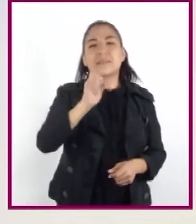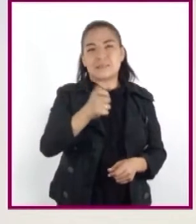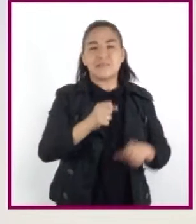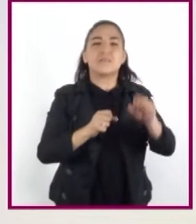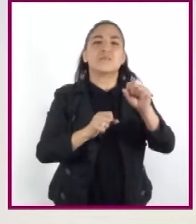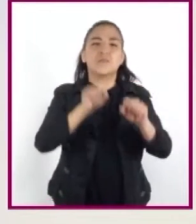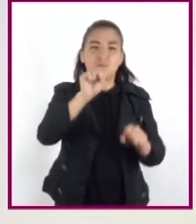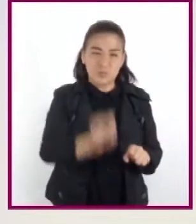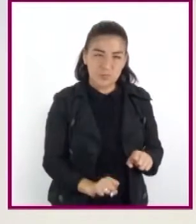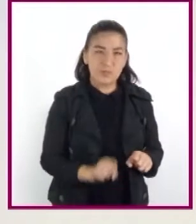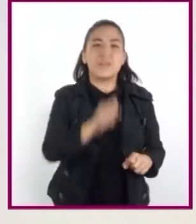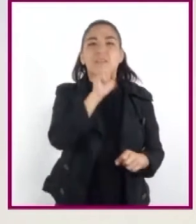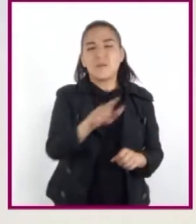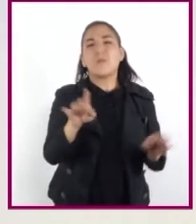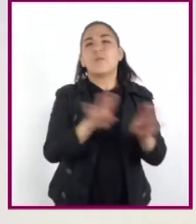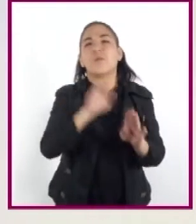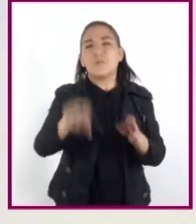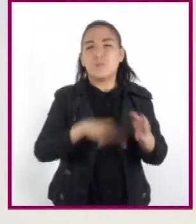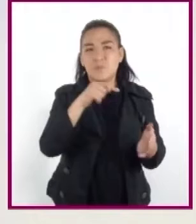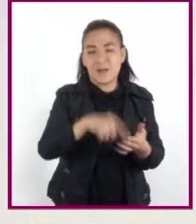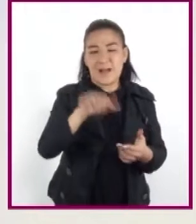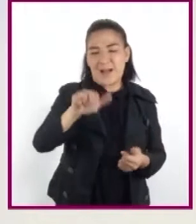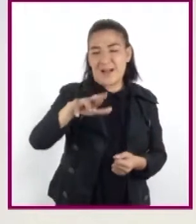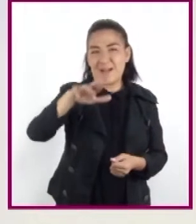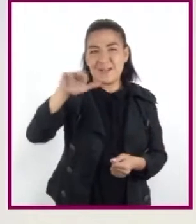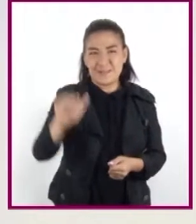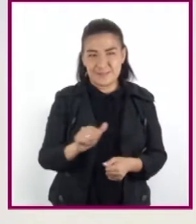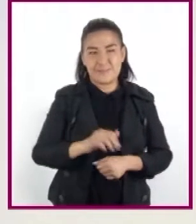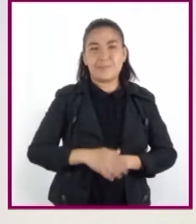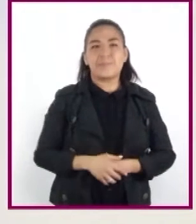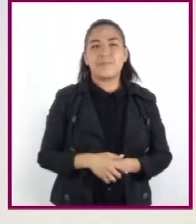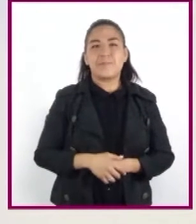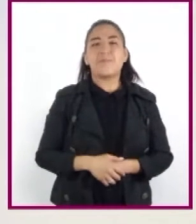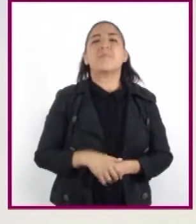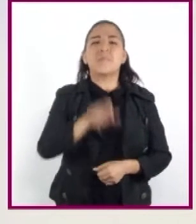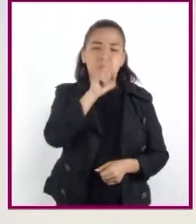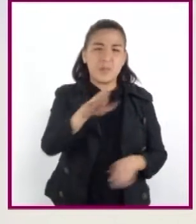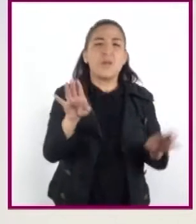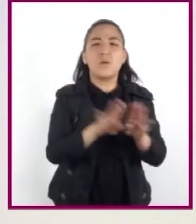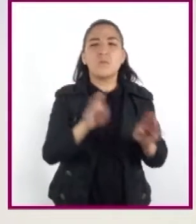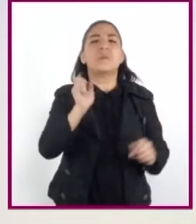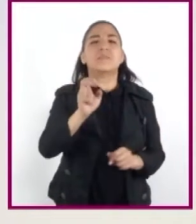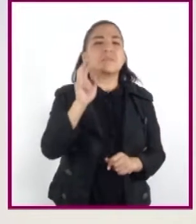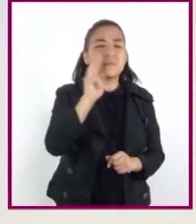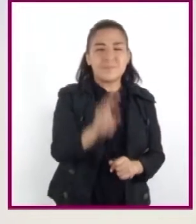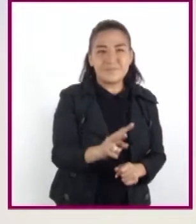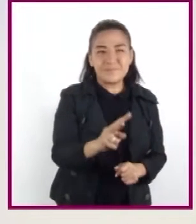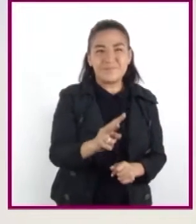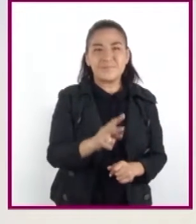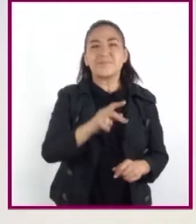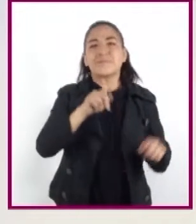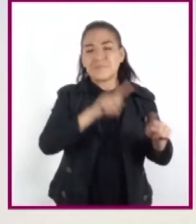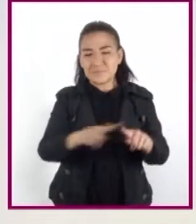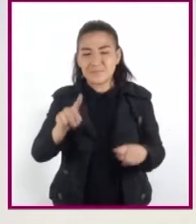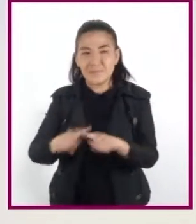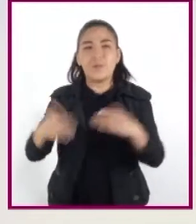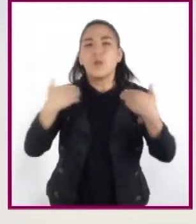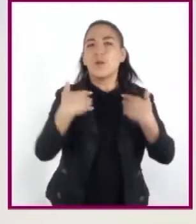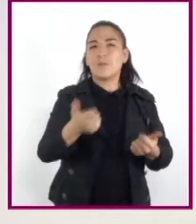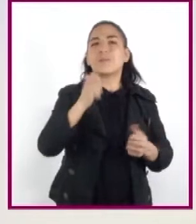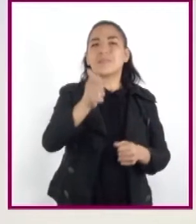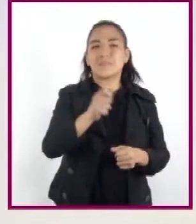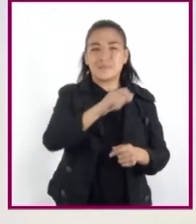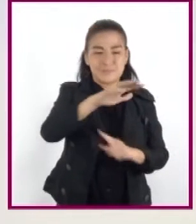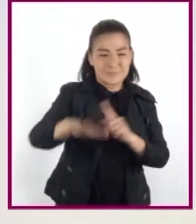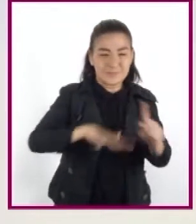sureste, o la de la superárea como un todo. Consideramos que la estrategia más productiva es comprender el sentido